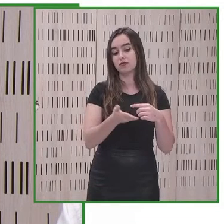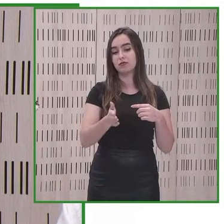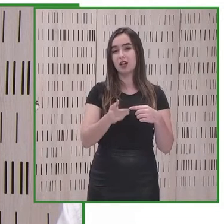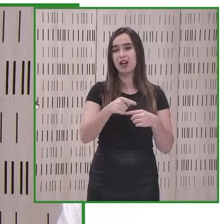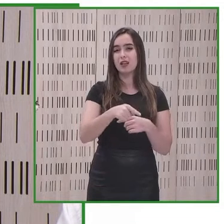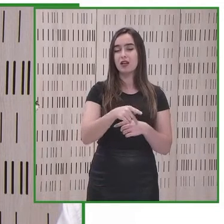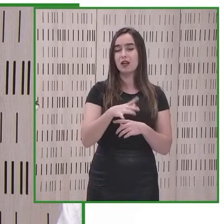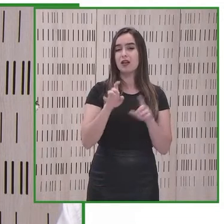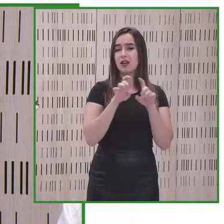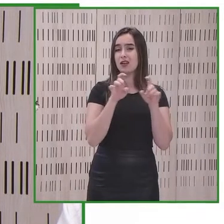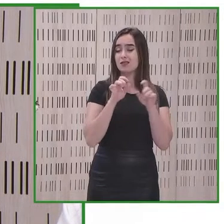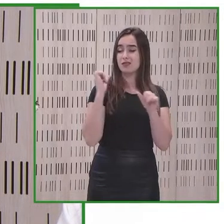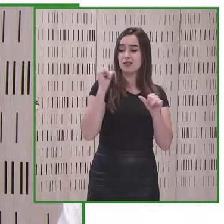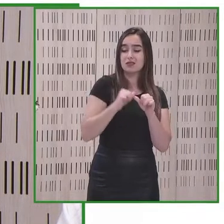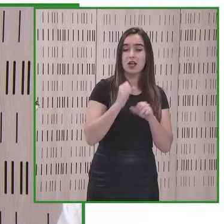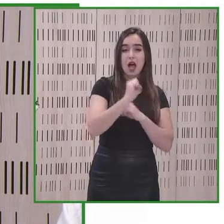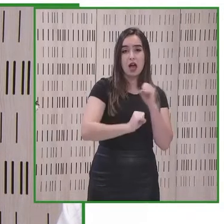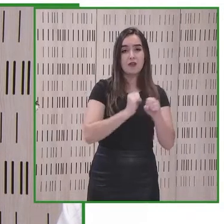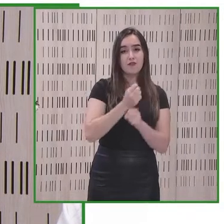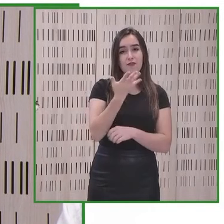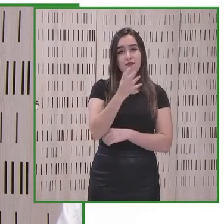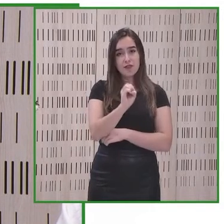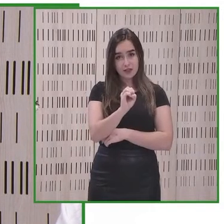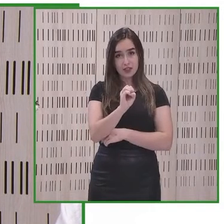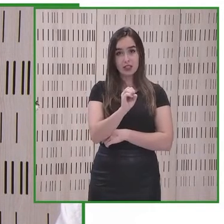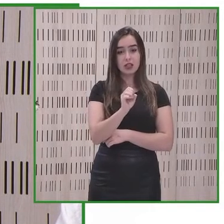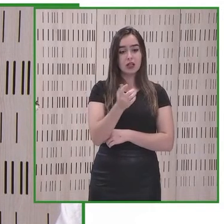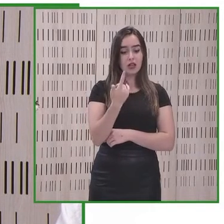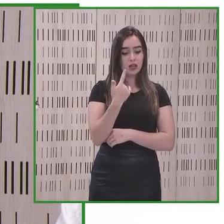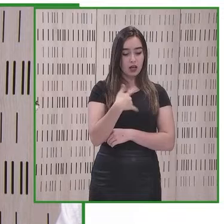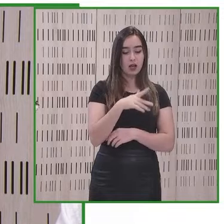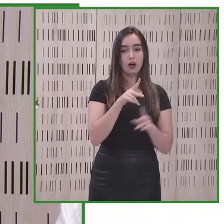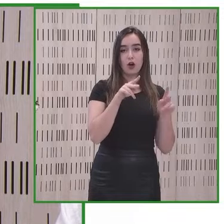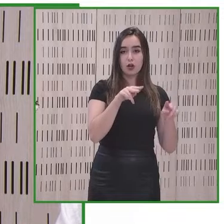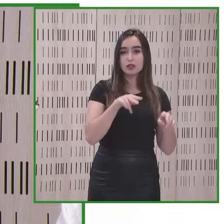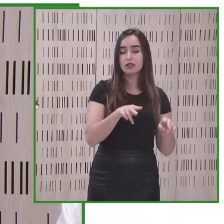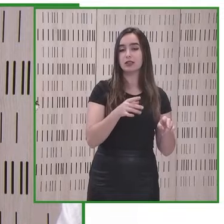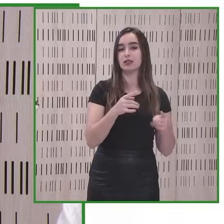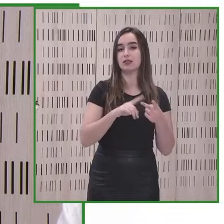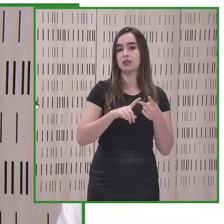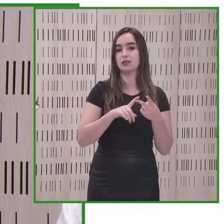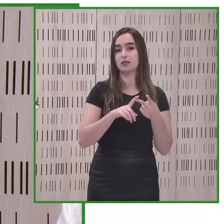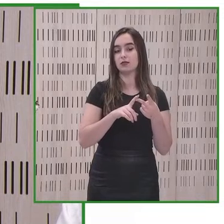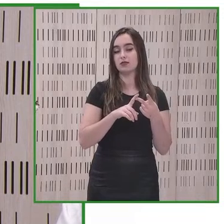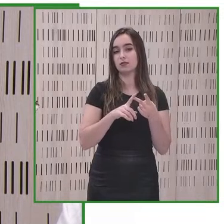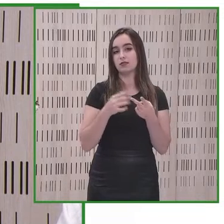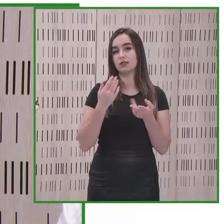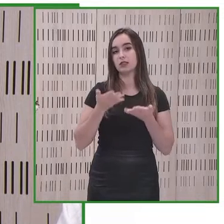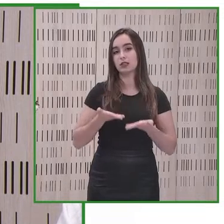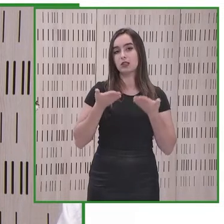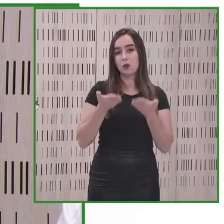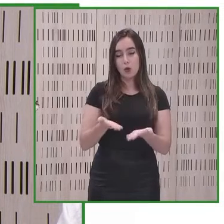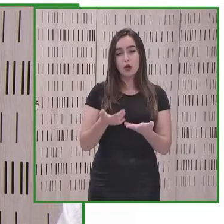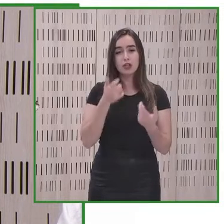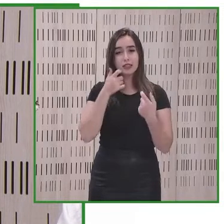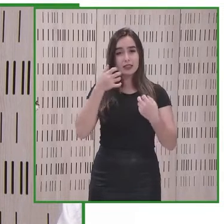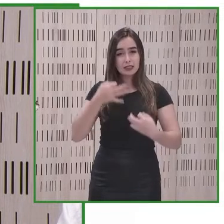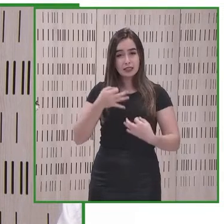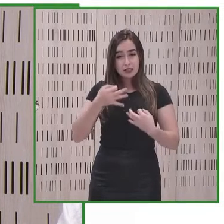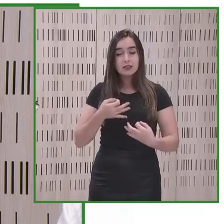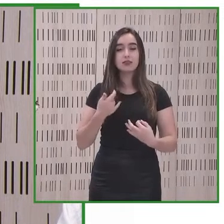según 50 líneas de negocio entre ellas una canada hoteles facilite services lavandería retail seguros servicios de haití capital humano